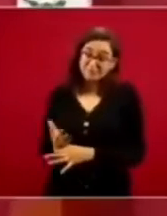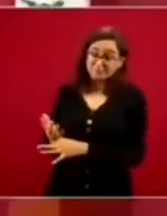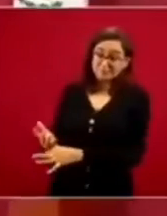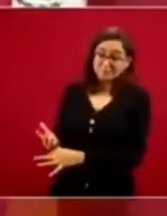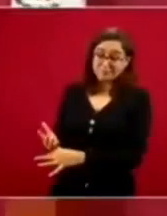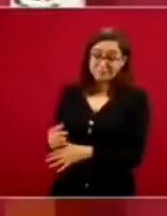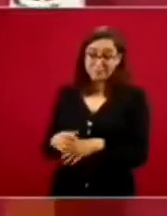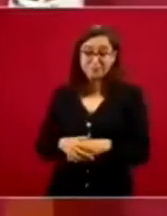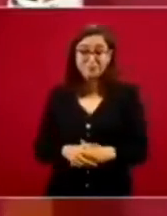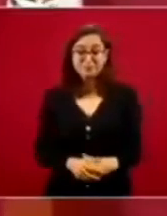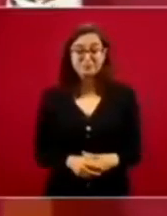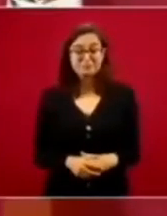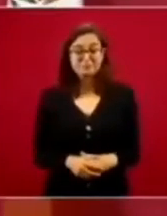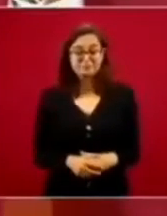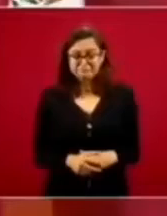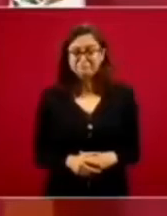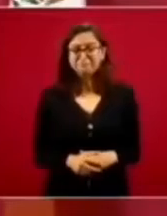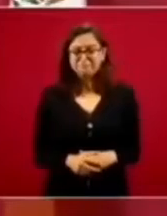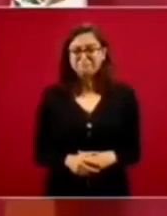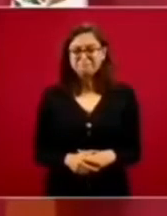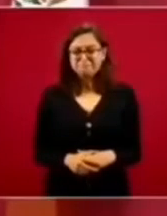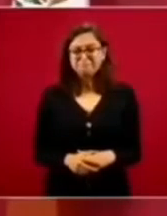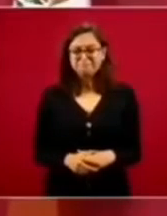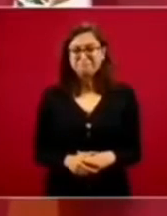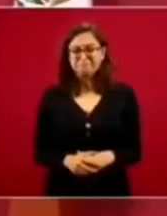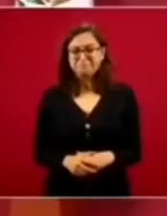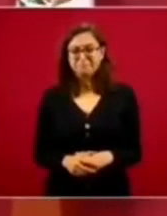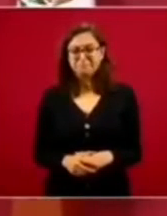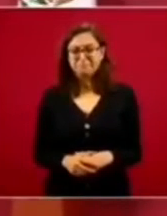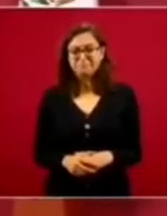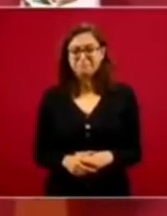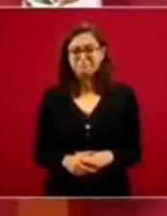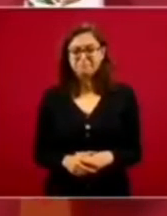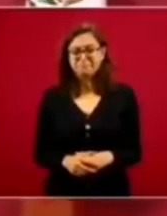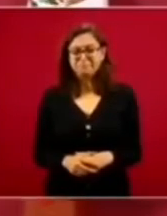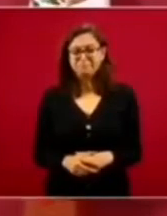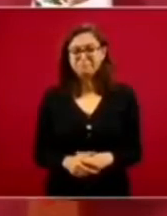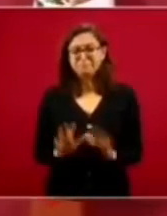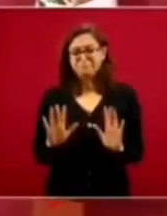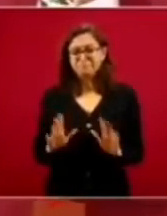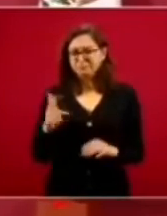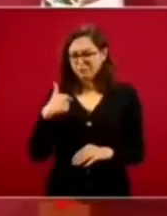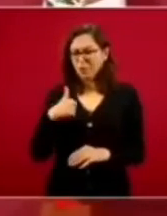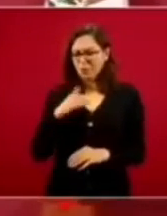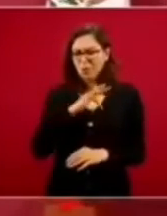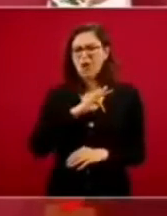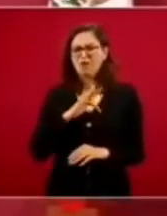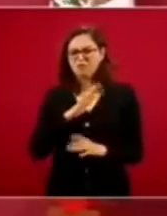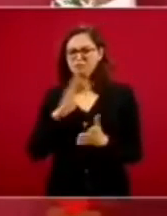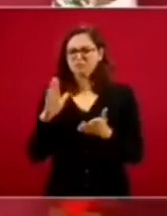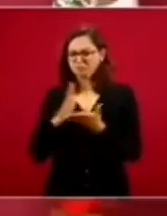y desde luego sí puedo diferenciar. Son muy pocos,